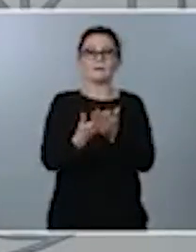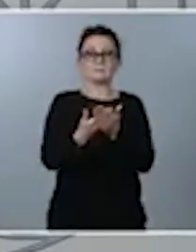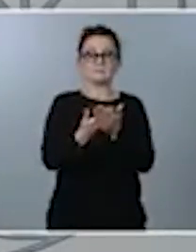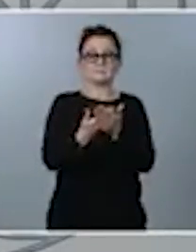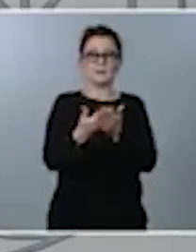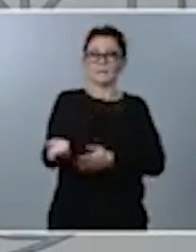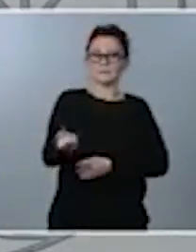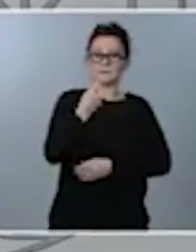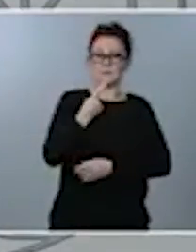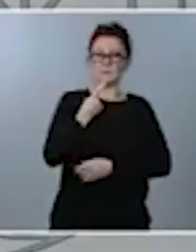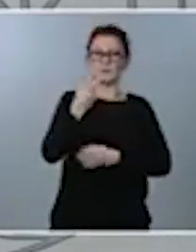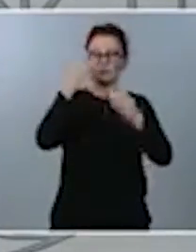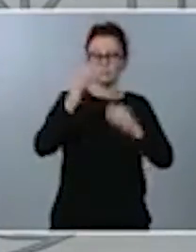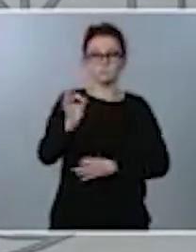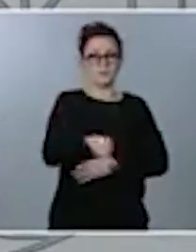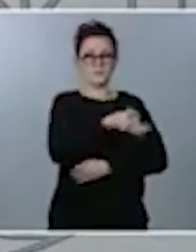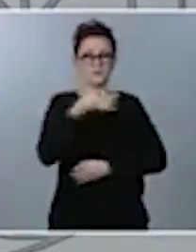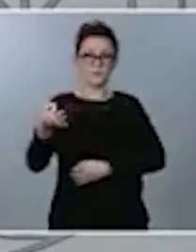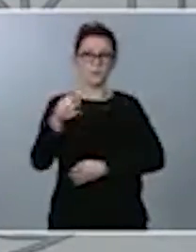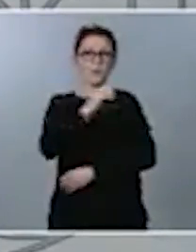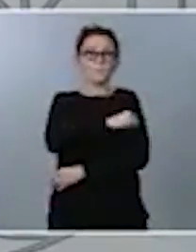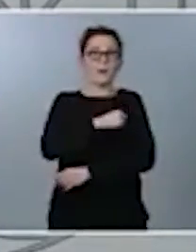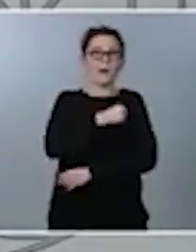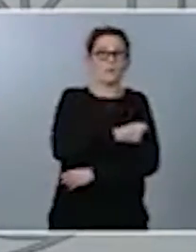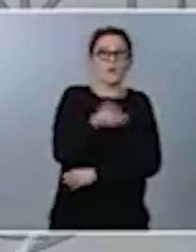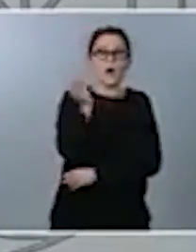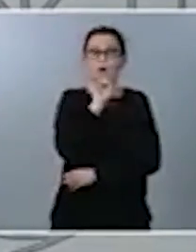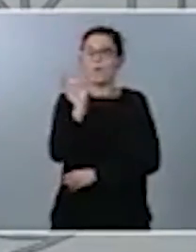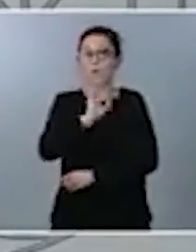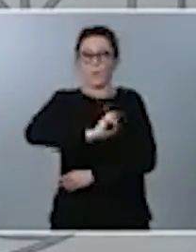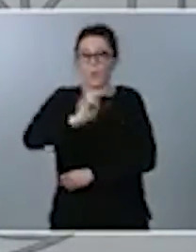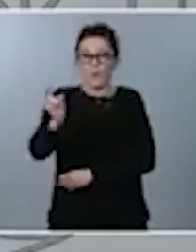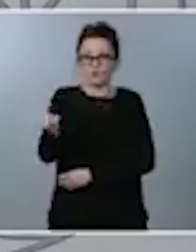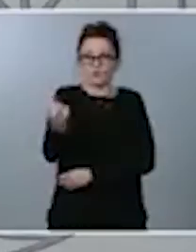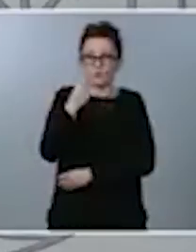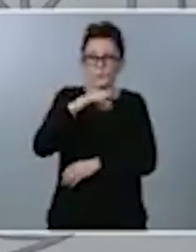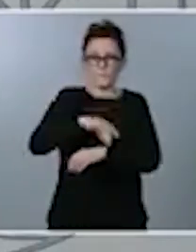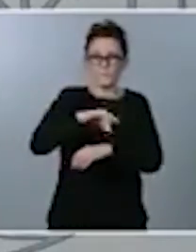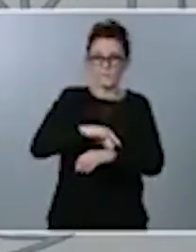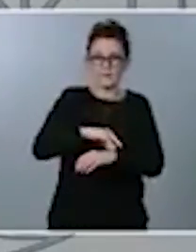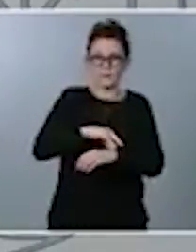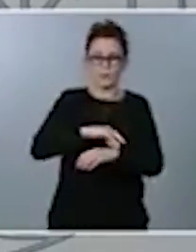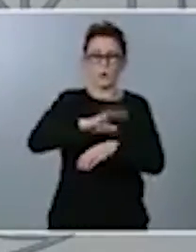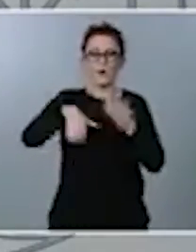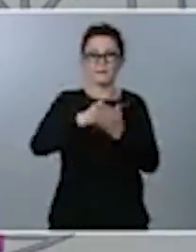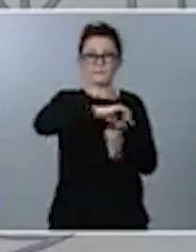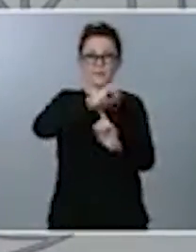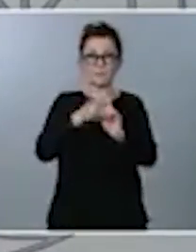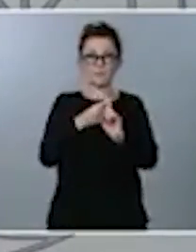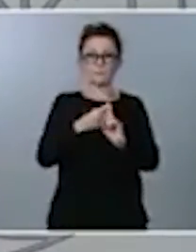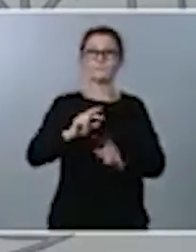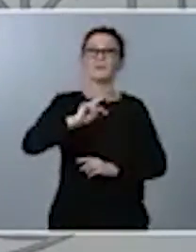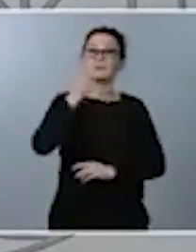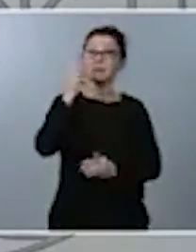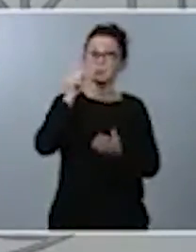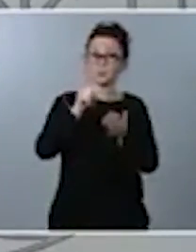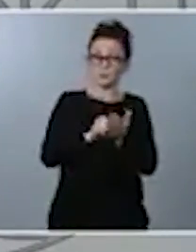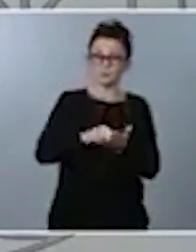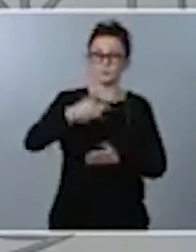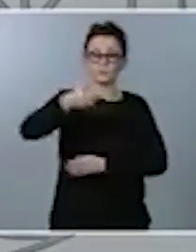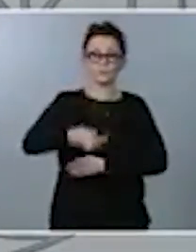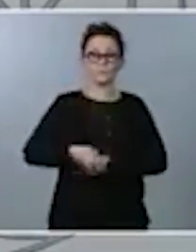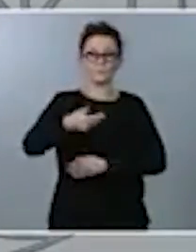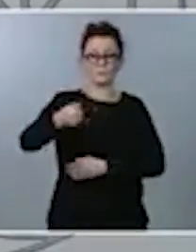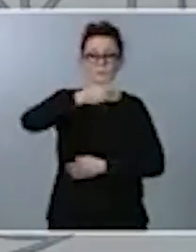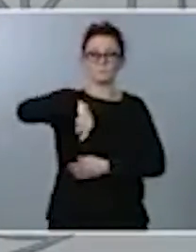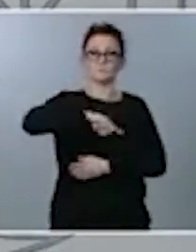ser la vacuna o cualquier otro tratamiento médico. El segundo punto importante que hoy hemos desarrollado en el